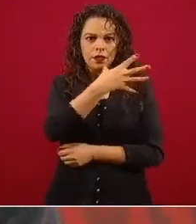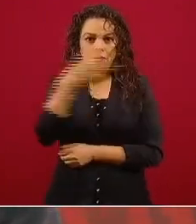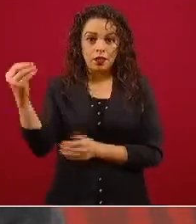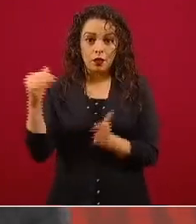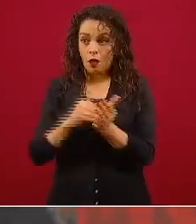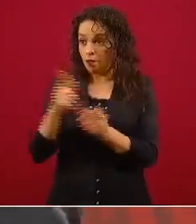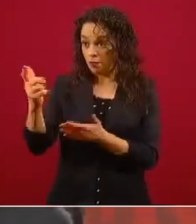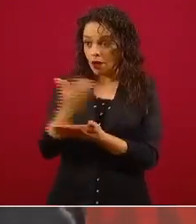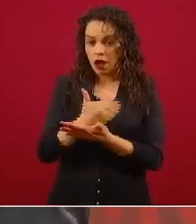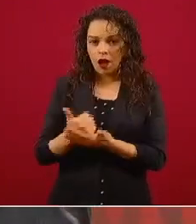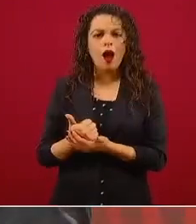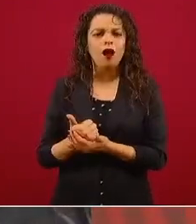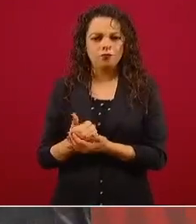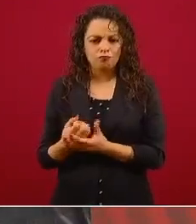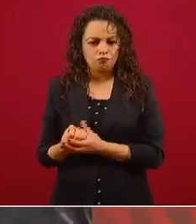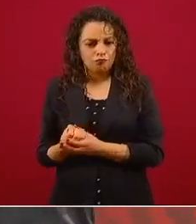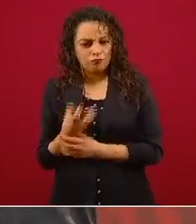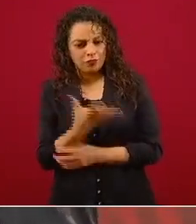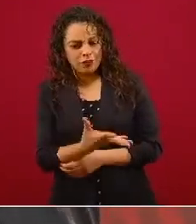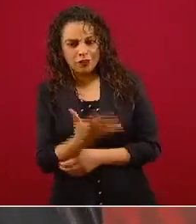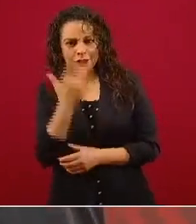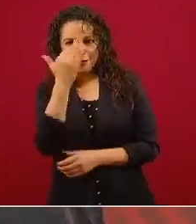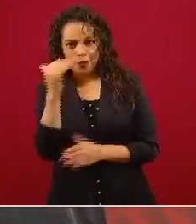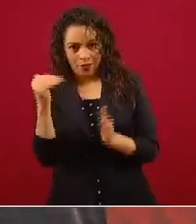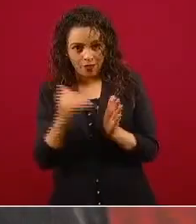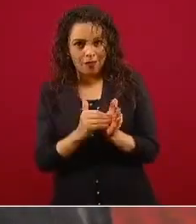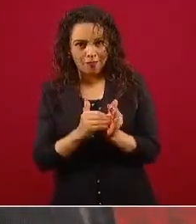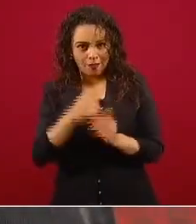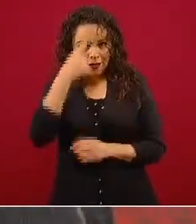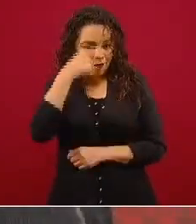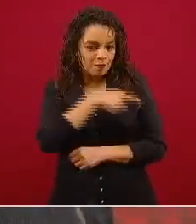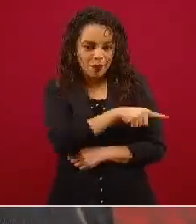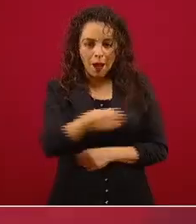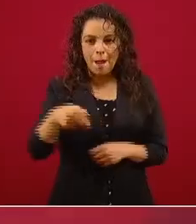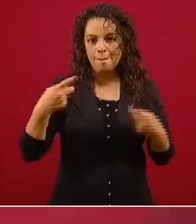para una causa justa y ya con eso,